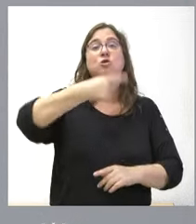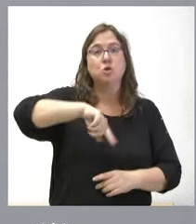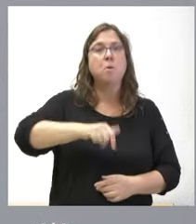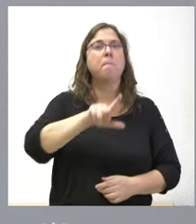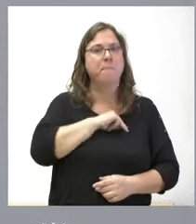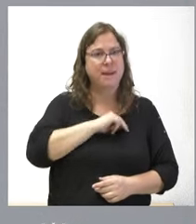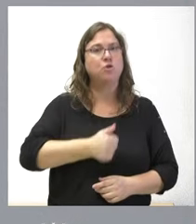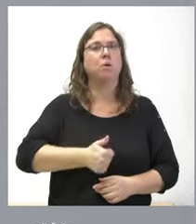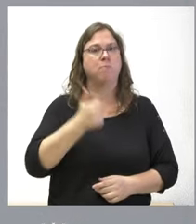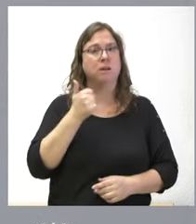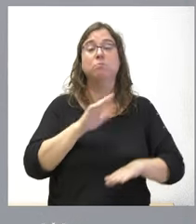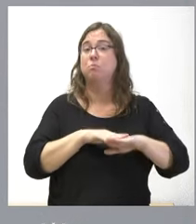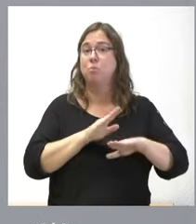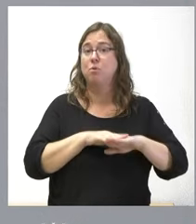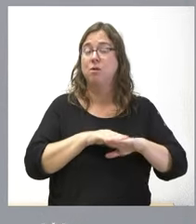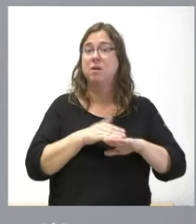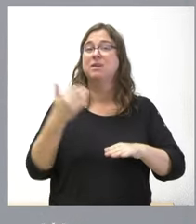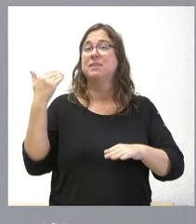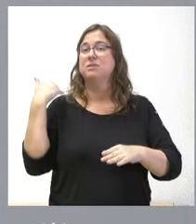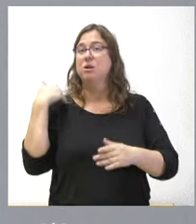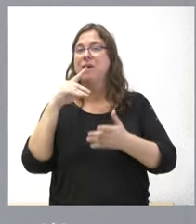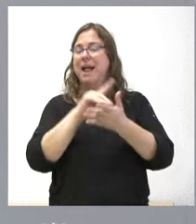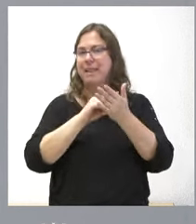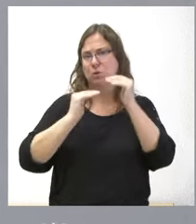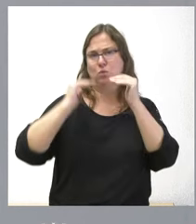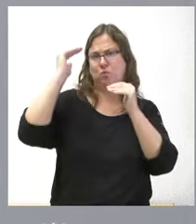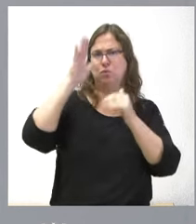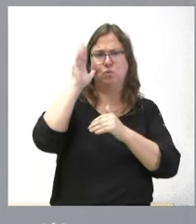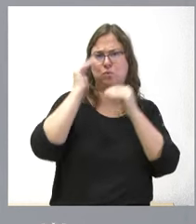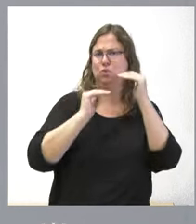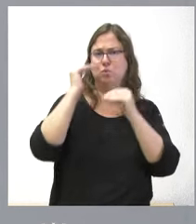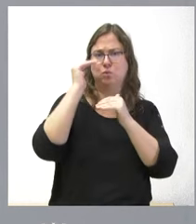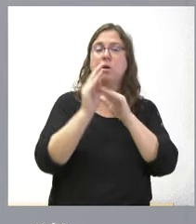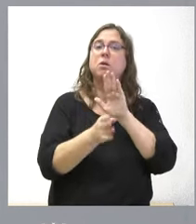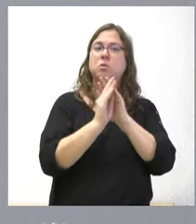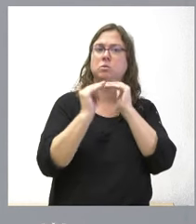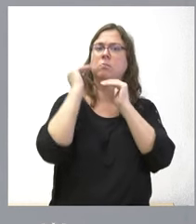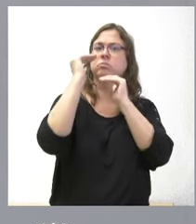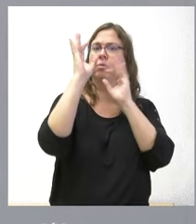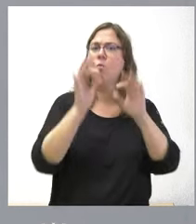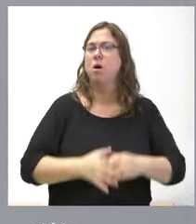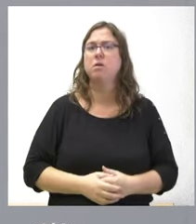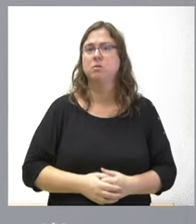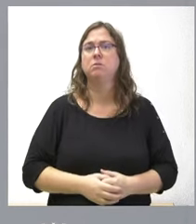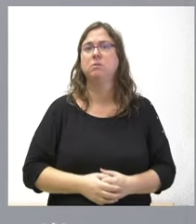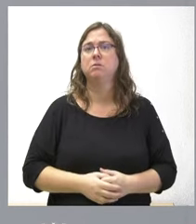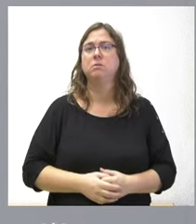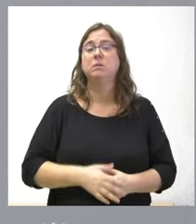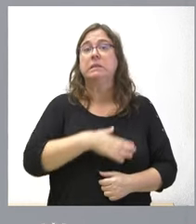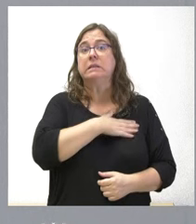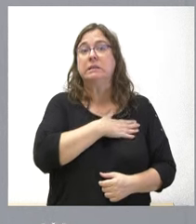mérito porque veníamos de cifras muy elevadas muy altas y seguimos manteniendo estas cifras no quisiera